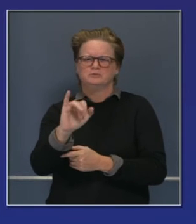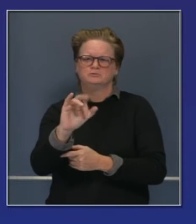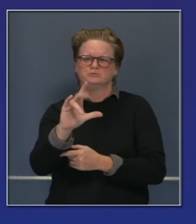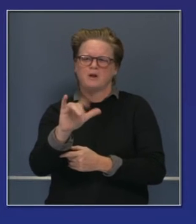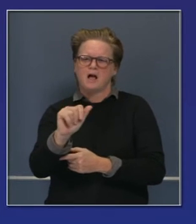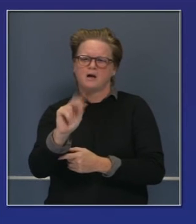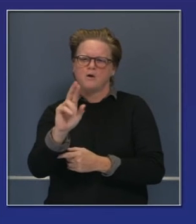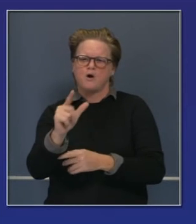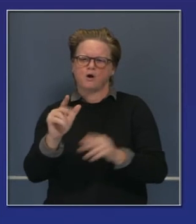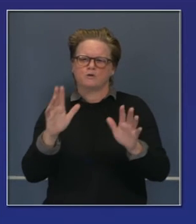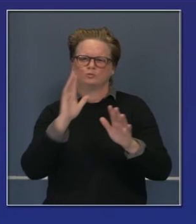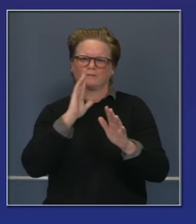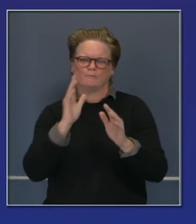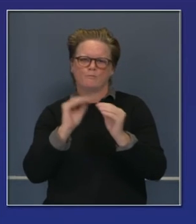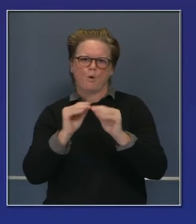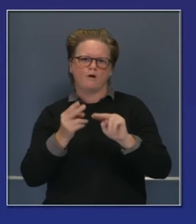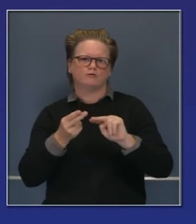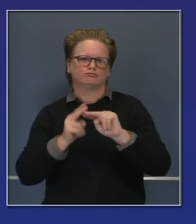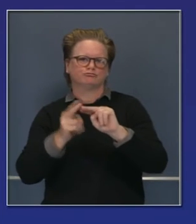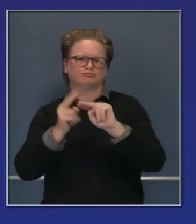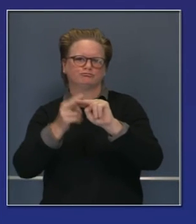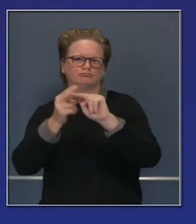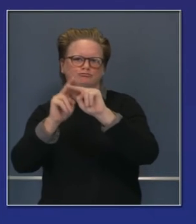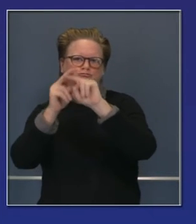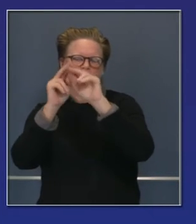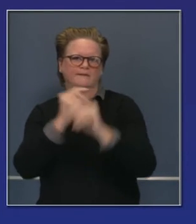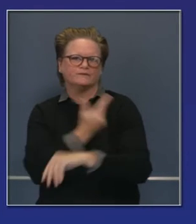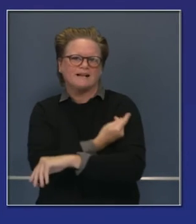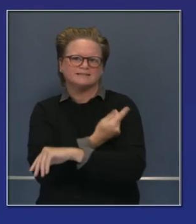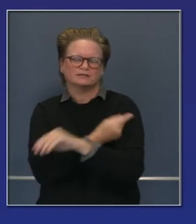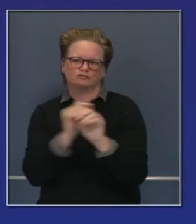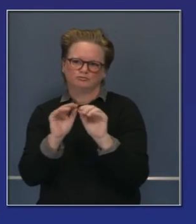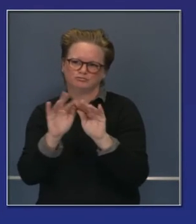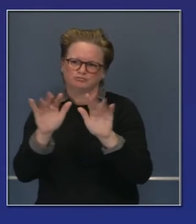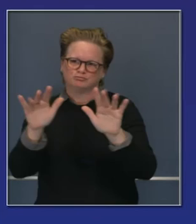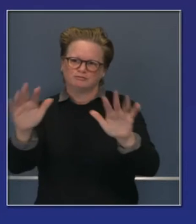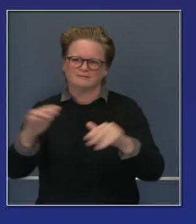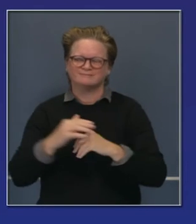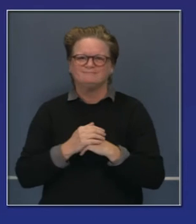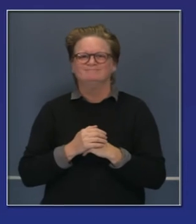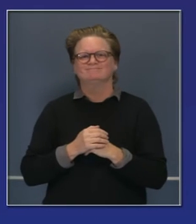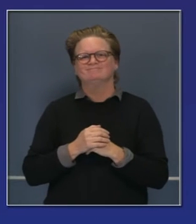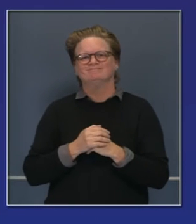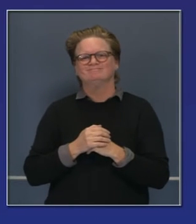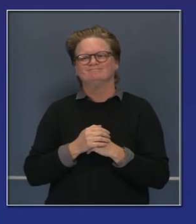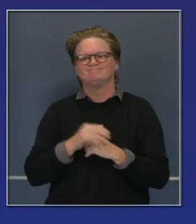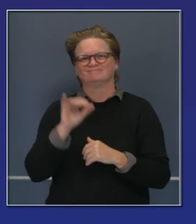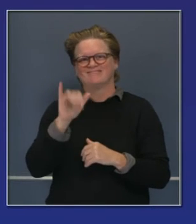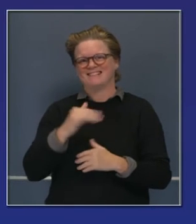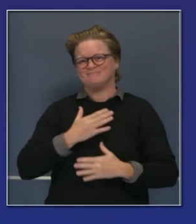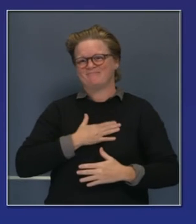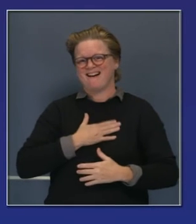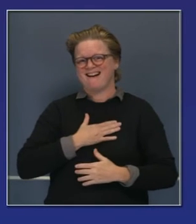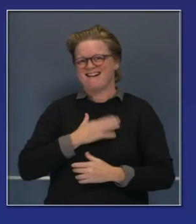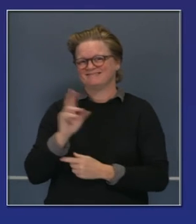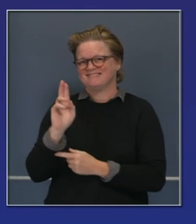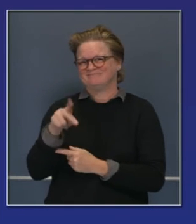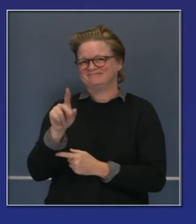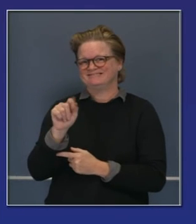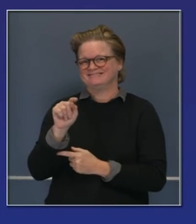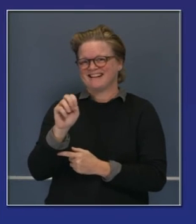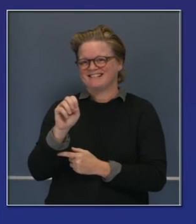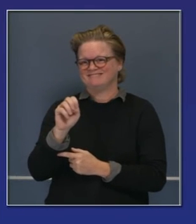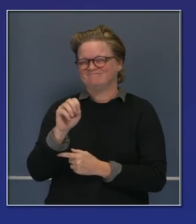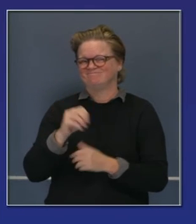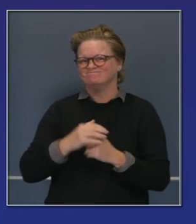octubre del año próximo. Así que están actualizados ya. Aquí pueden ver un resumen de